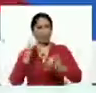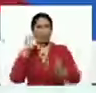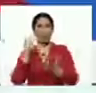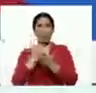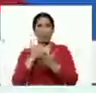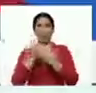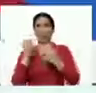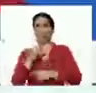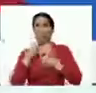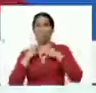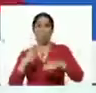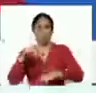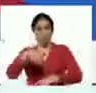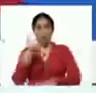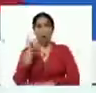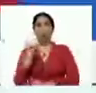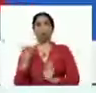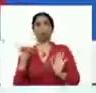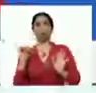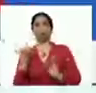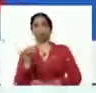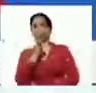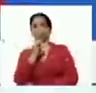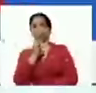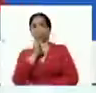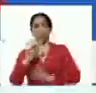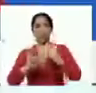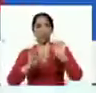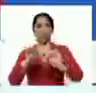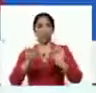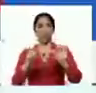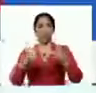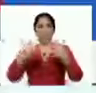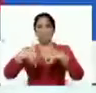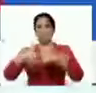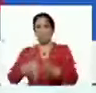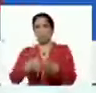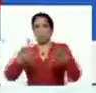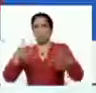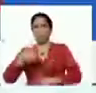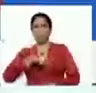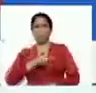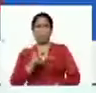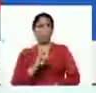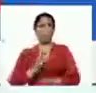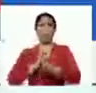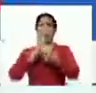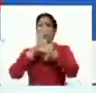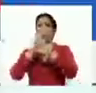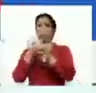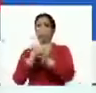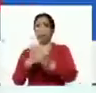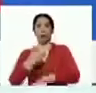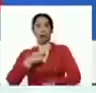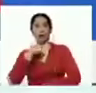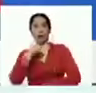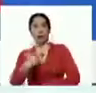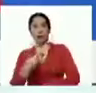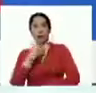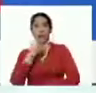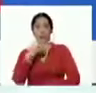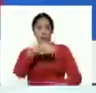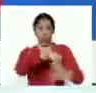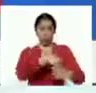pierdan. Aquí lo tengo. Notición del siglo. Tremenda planta. Porque no hemos parado de trabajar. Porque yo dije. Entre